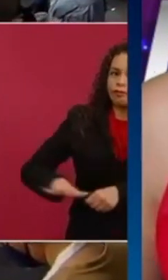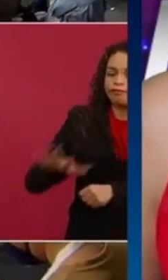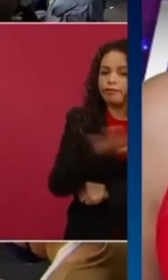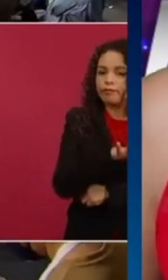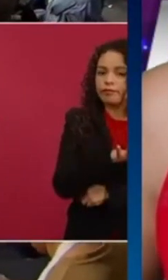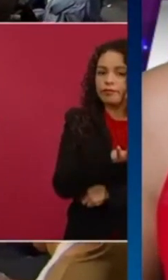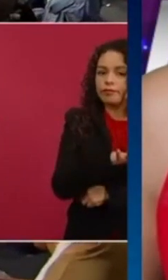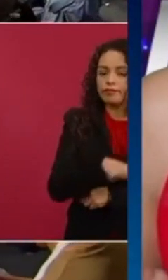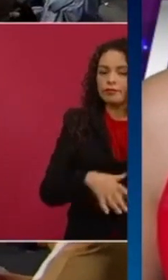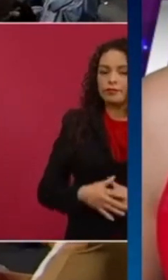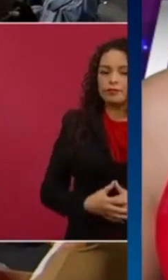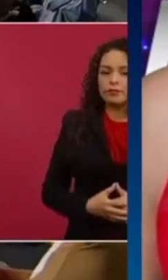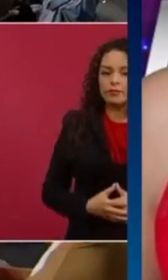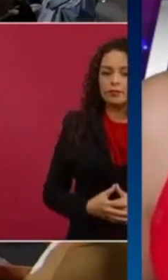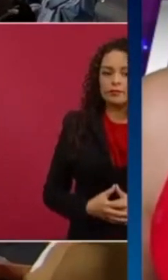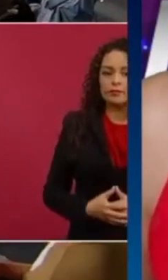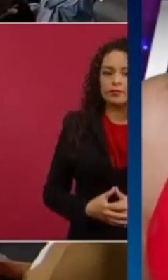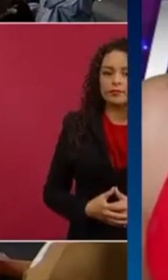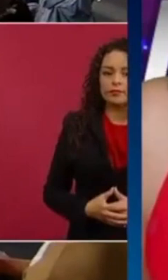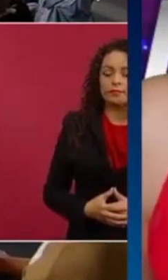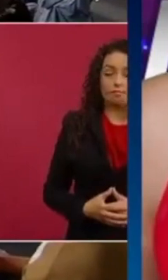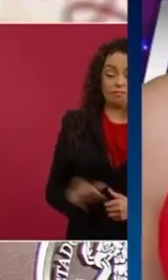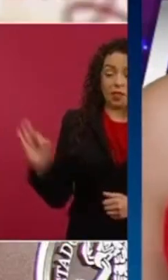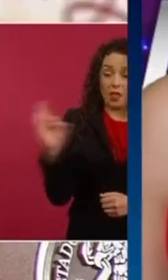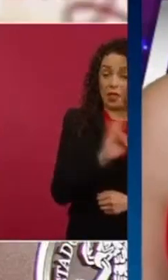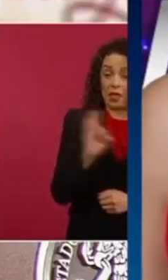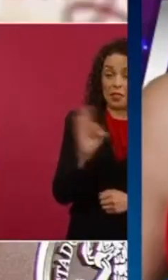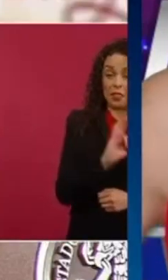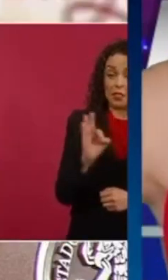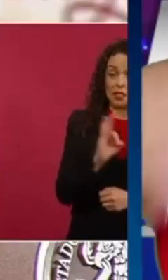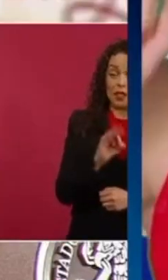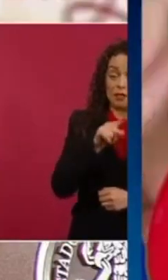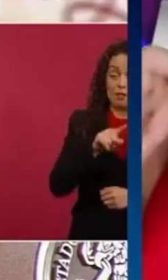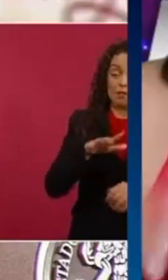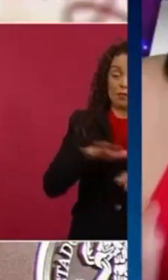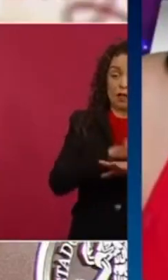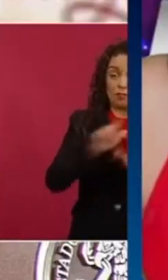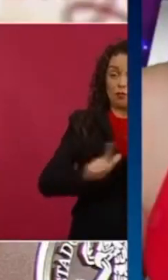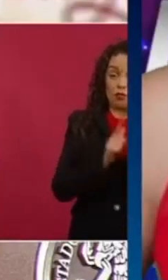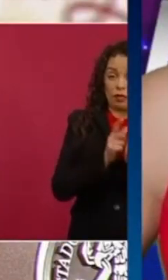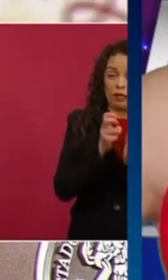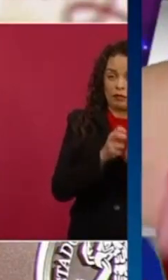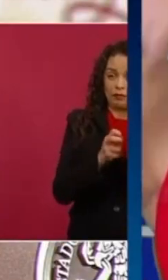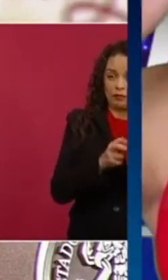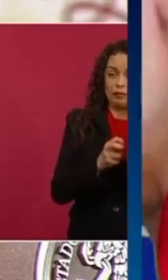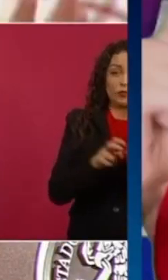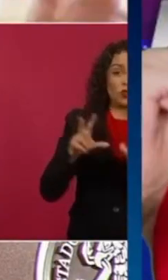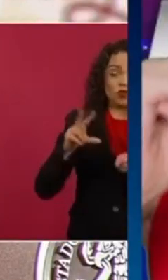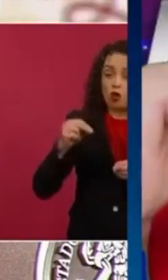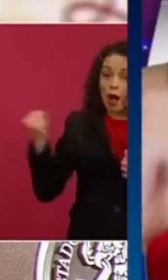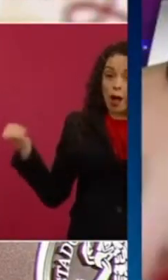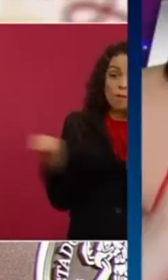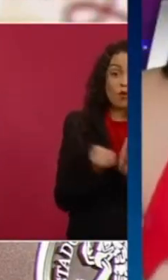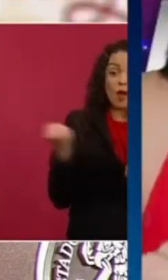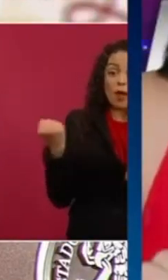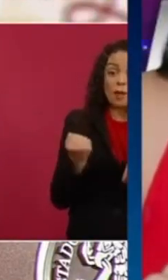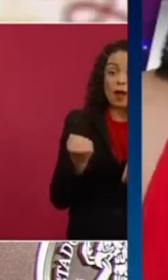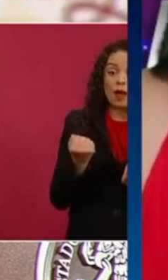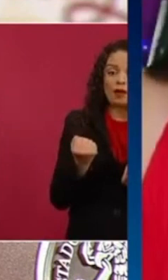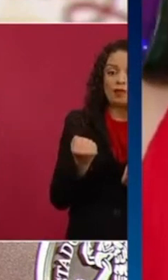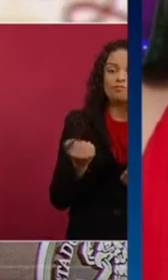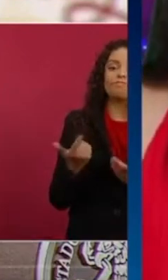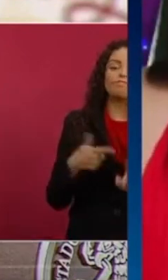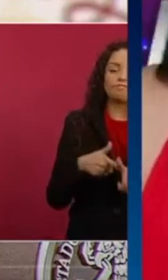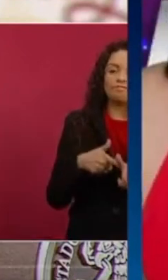que los mexicanos y los jóvenes no queremos privatizar los servicios. Este es el futuro, ese es lo que estaba, el porvenir de nuestro